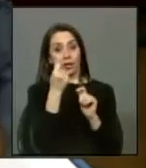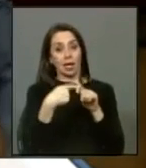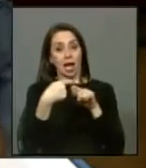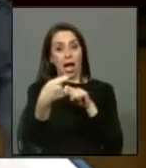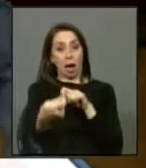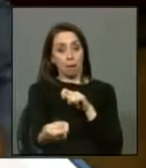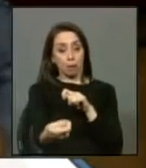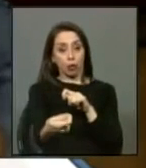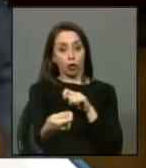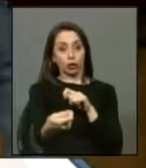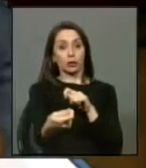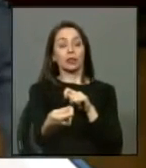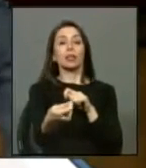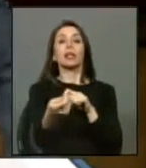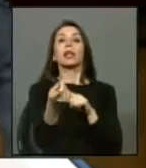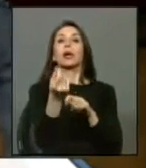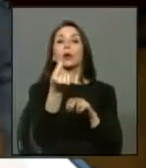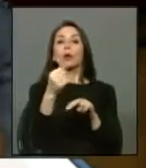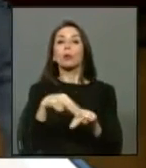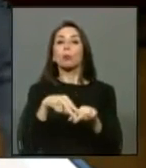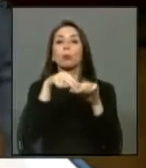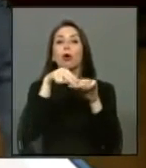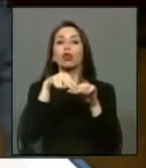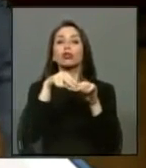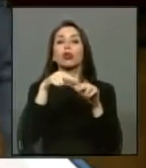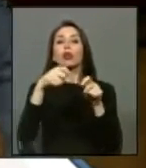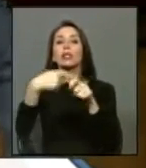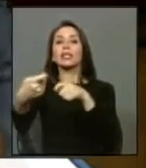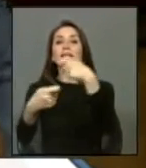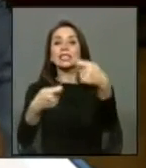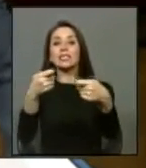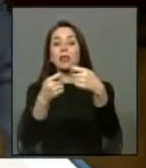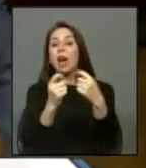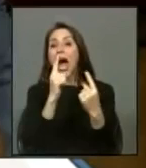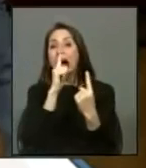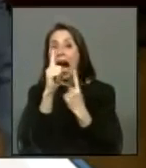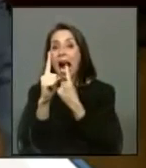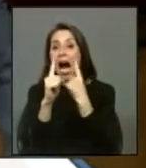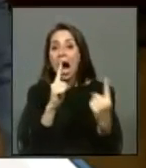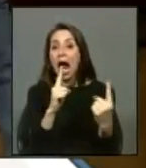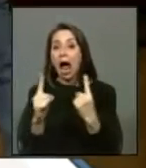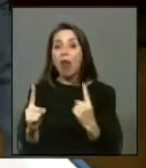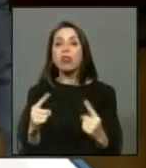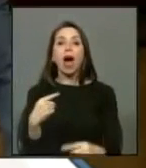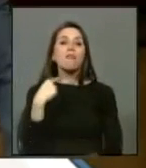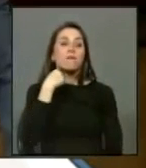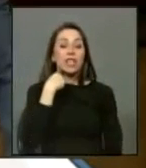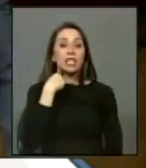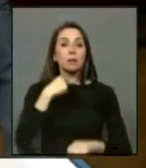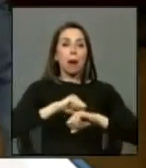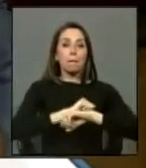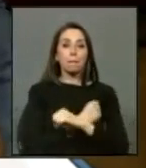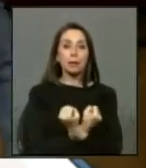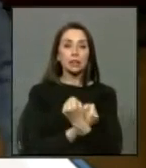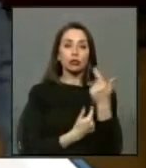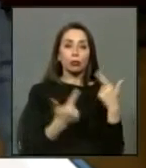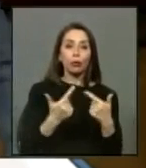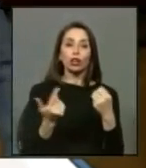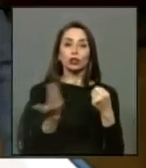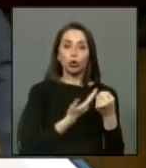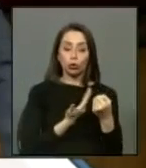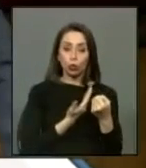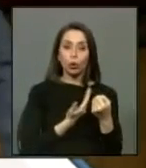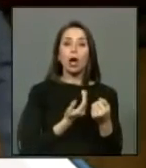imputable al monto que en su caso se otorgue a cada víctima de prisión política y tortura por concepto de reparación